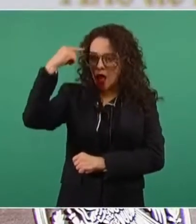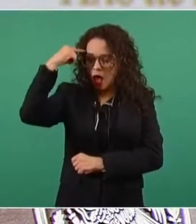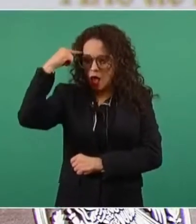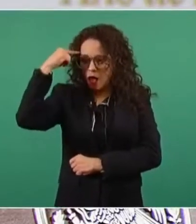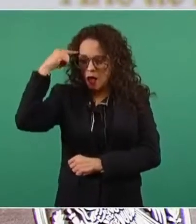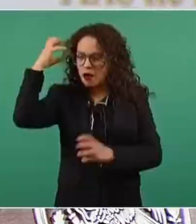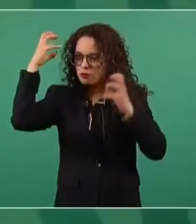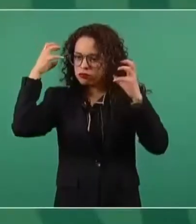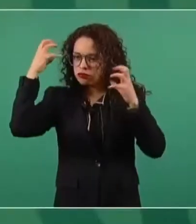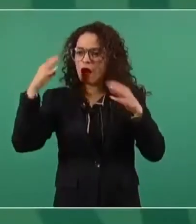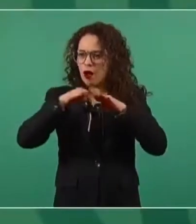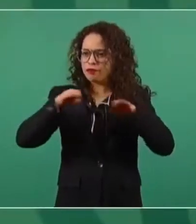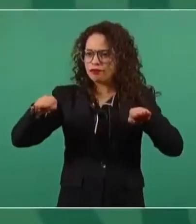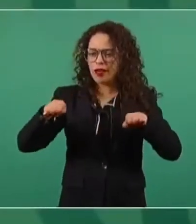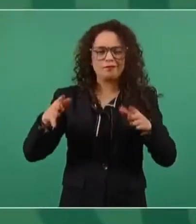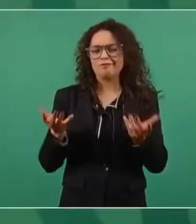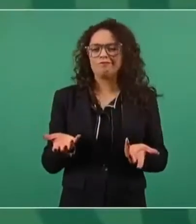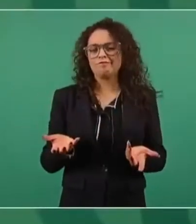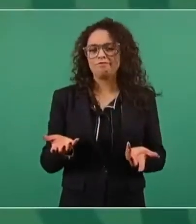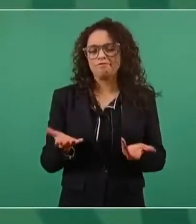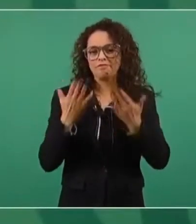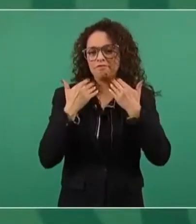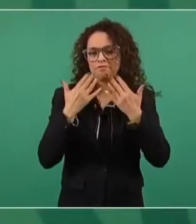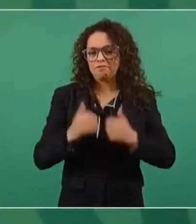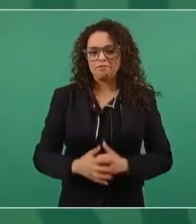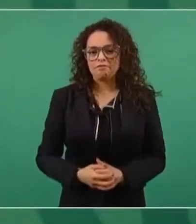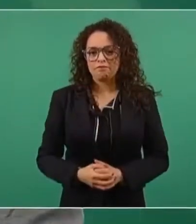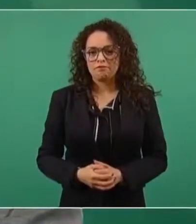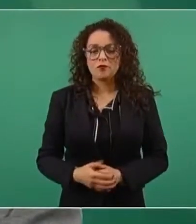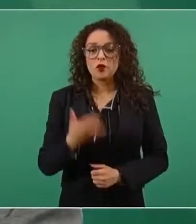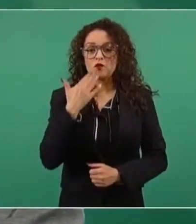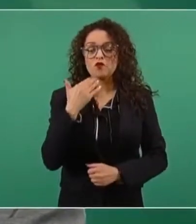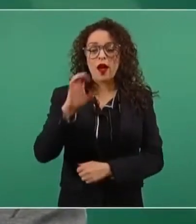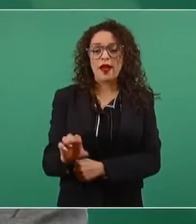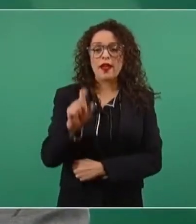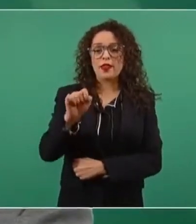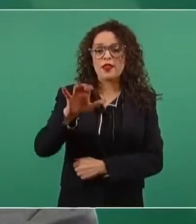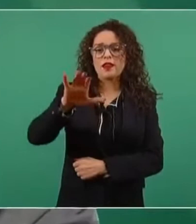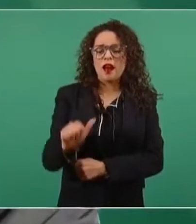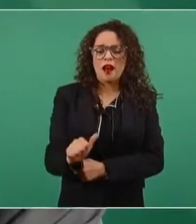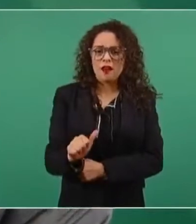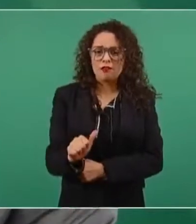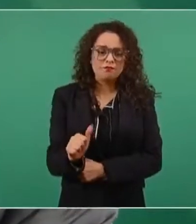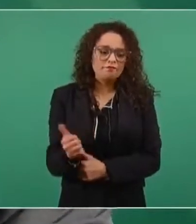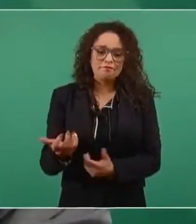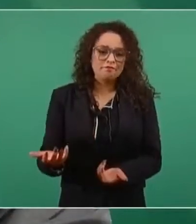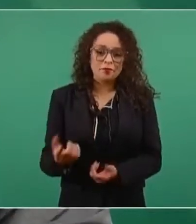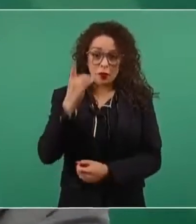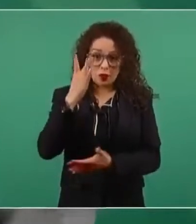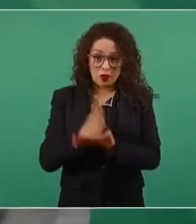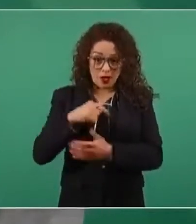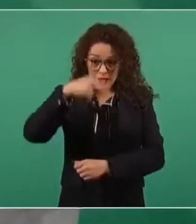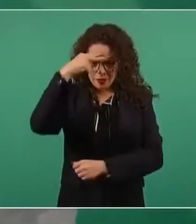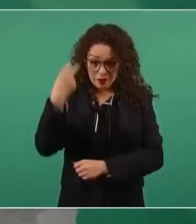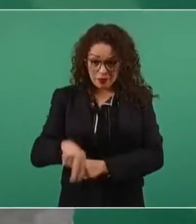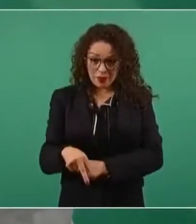y a veces se alejan mucho de la ética, pero eso no sólo para el caso de México,